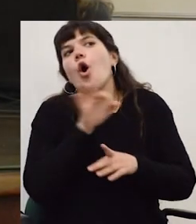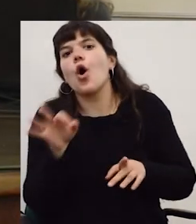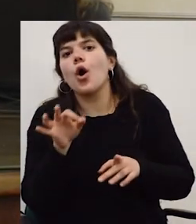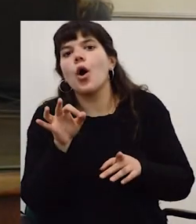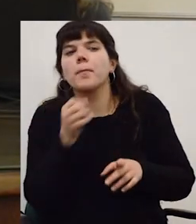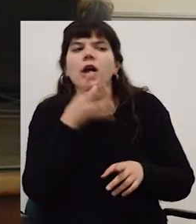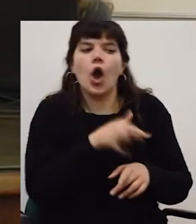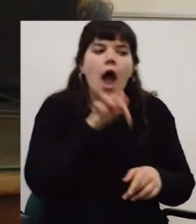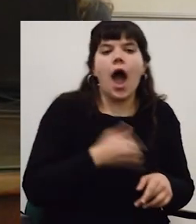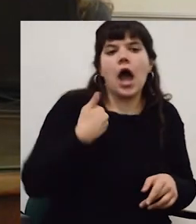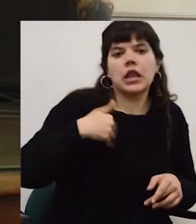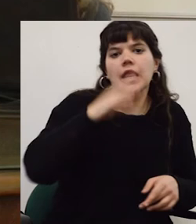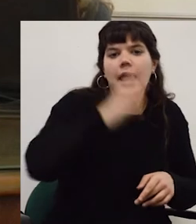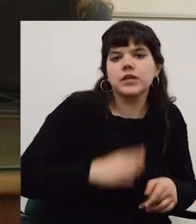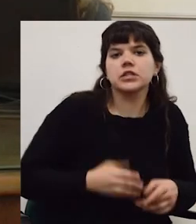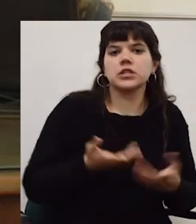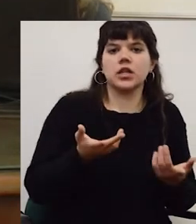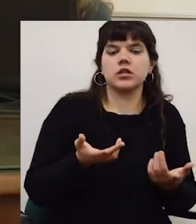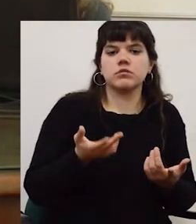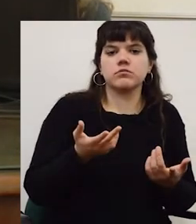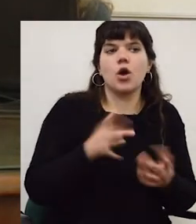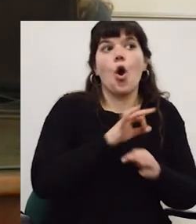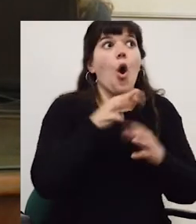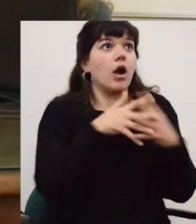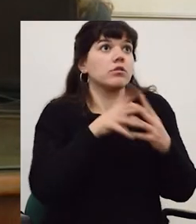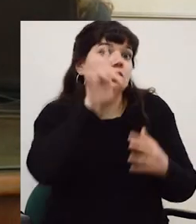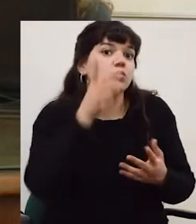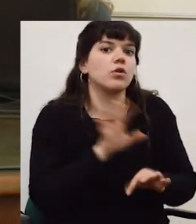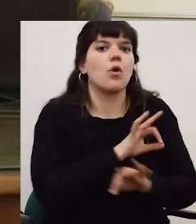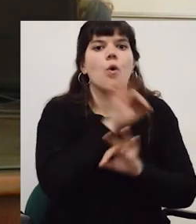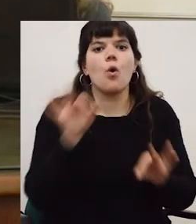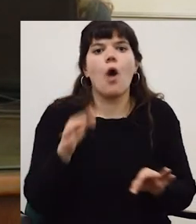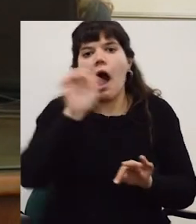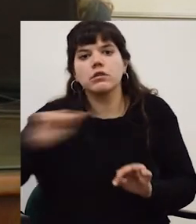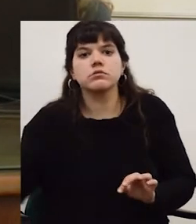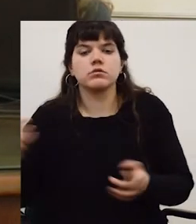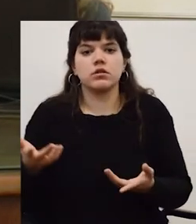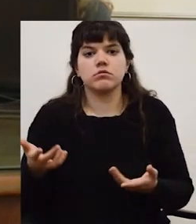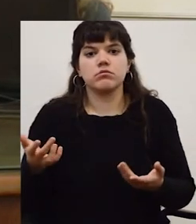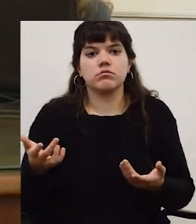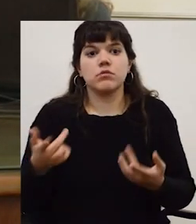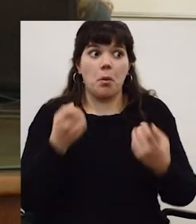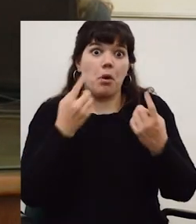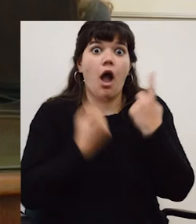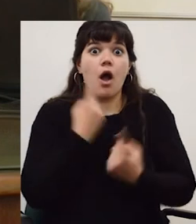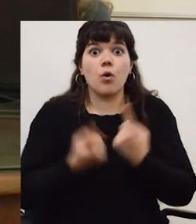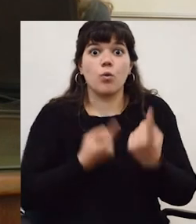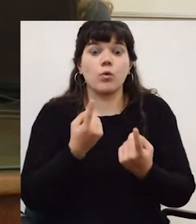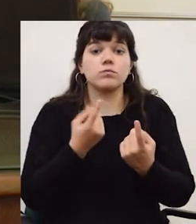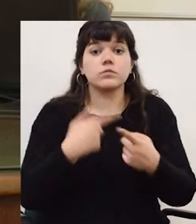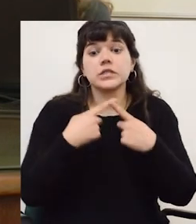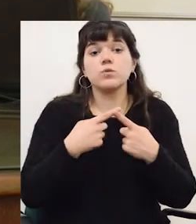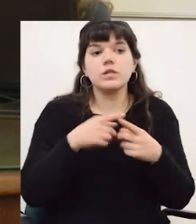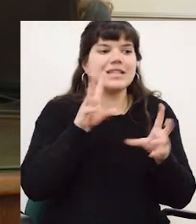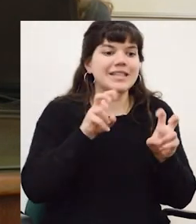entonces es más fácil o tiene que ser la región Mercosur o tiene que ser Estados Unidos o tiene que